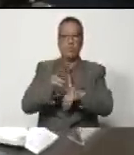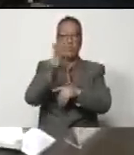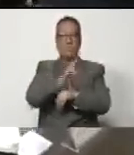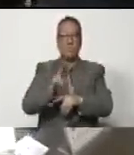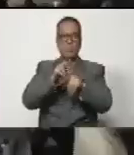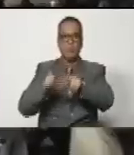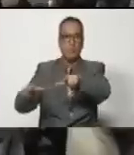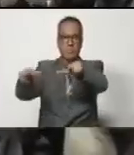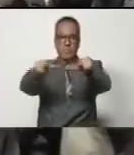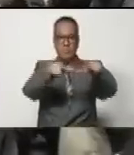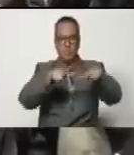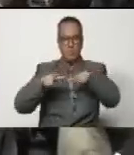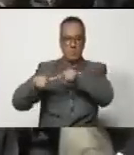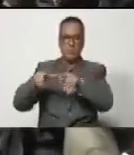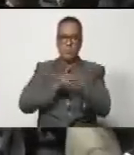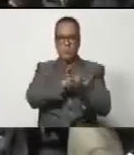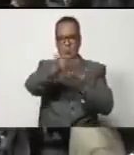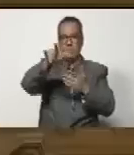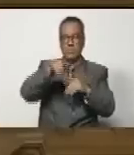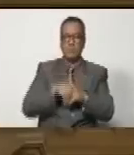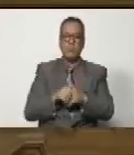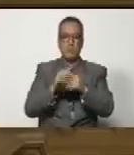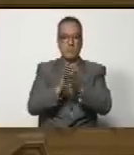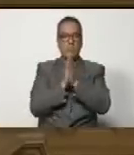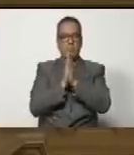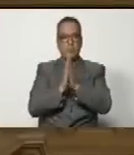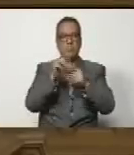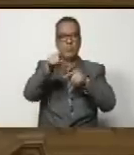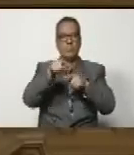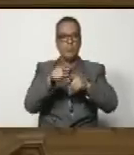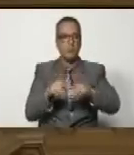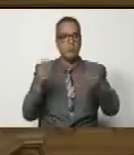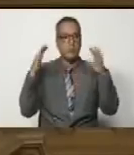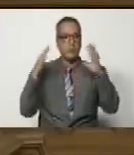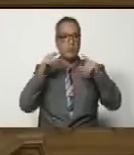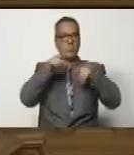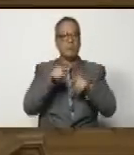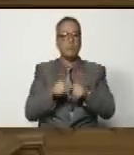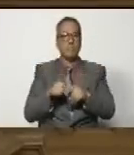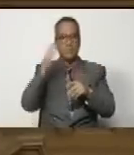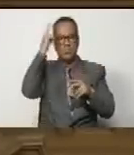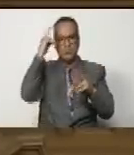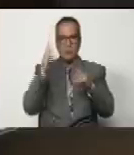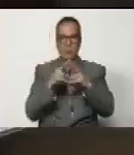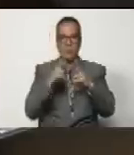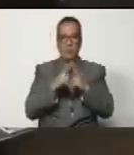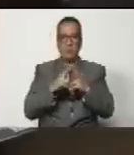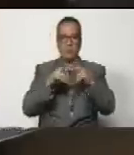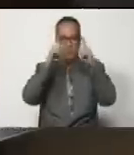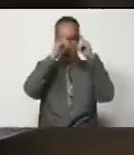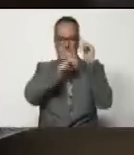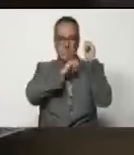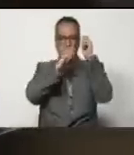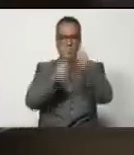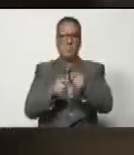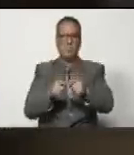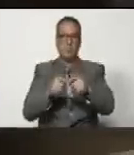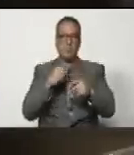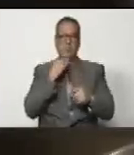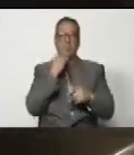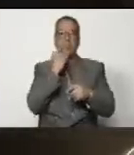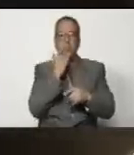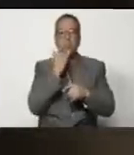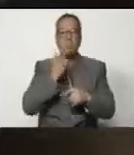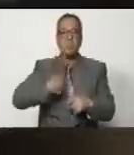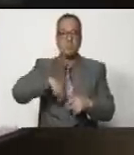nuestro espacio aéreo. Y yo le pido, compañeros, que le demos este aplauso como reconocimiento a la dignidad, a la valentía